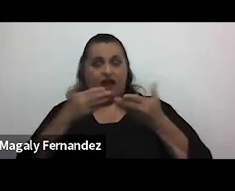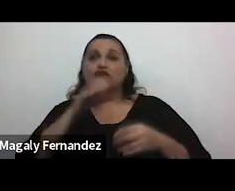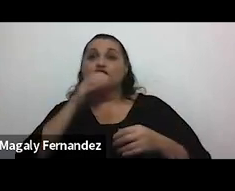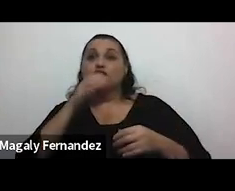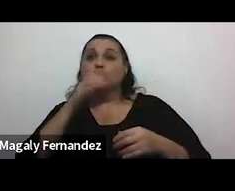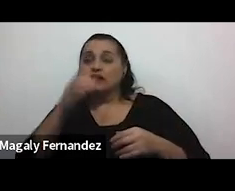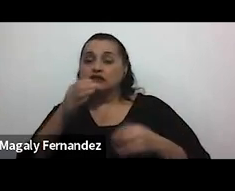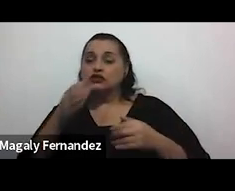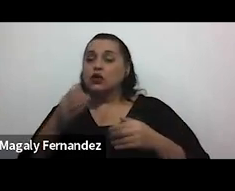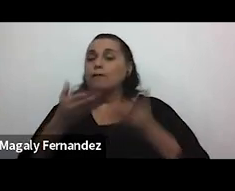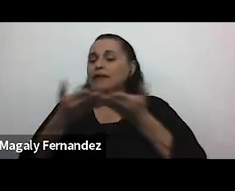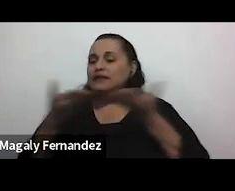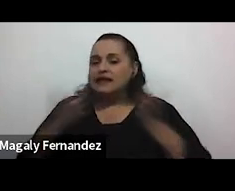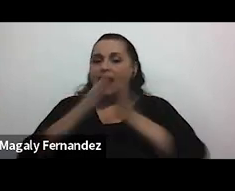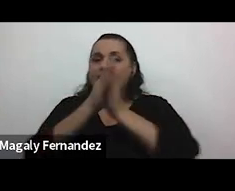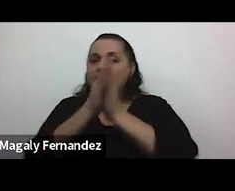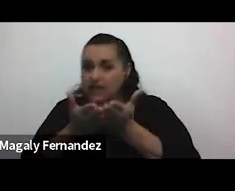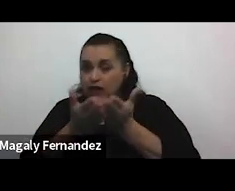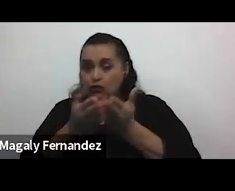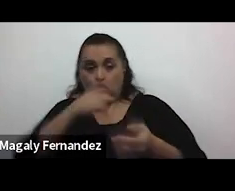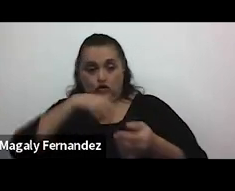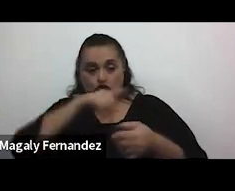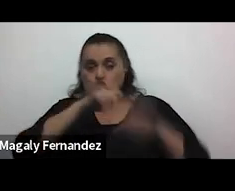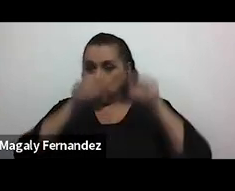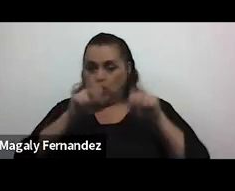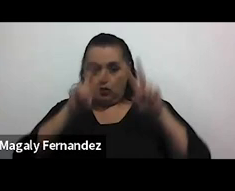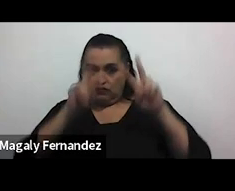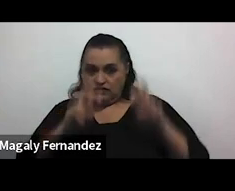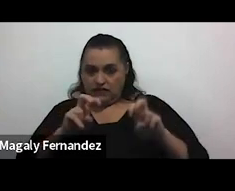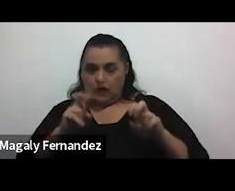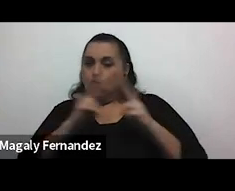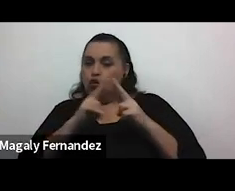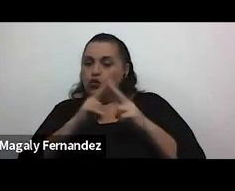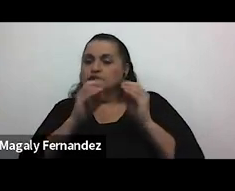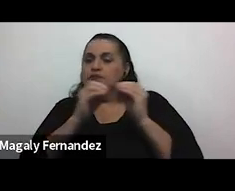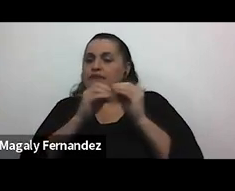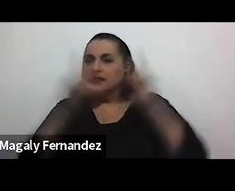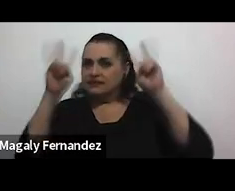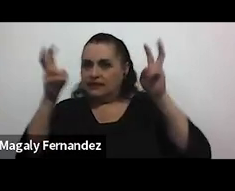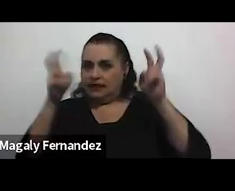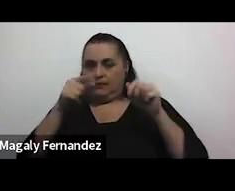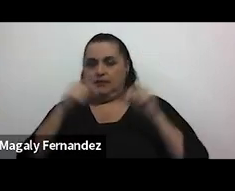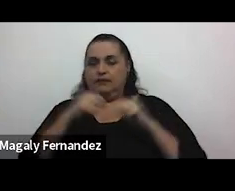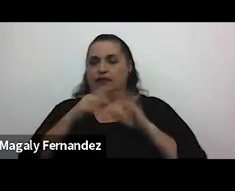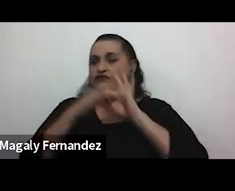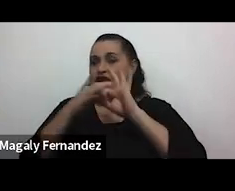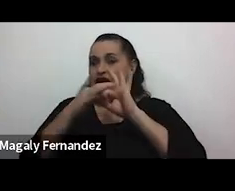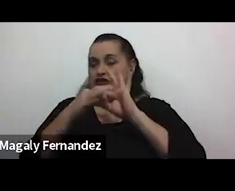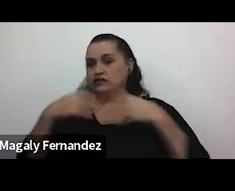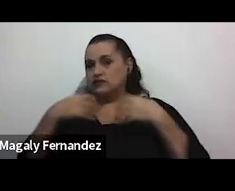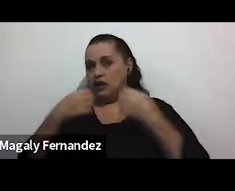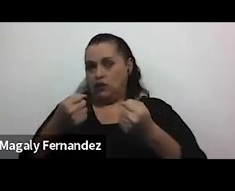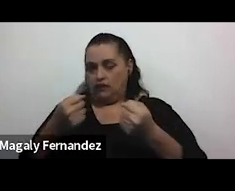de algún material o libro que podamos revisar para conocer más sobre relaciones saludables